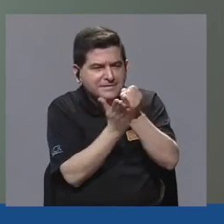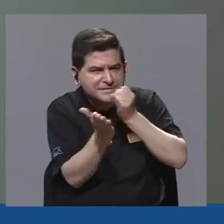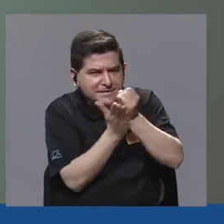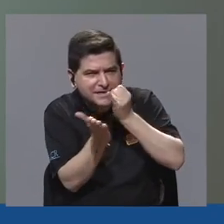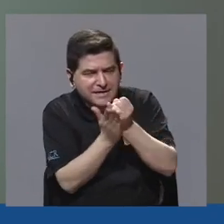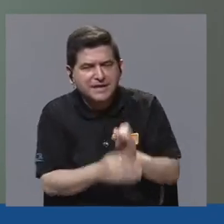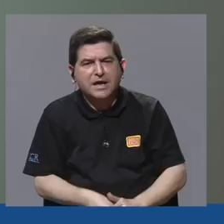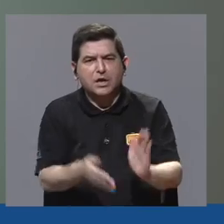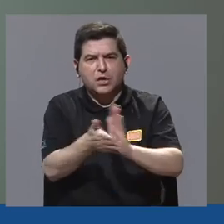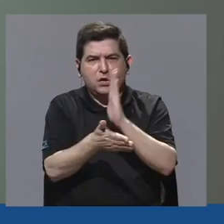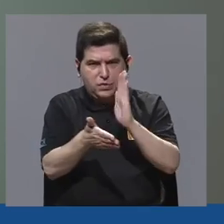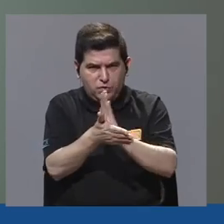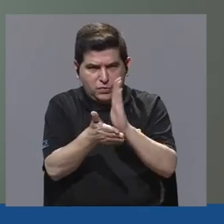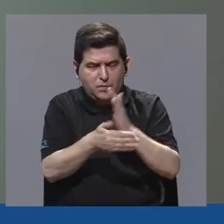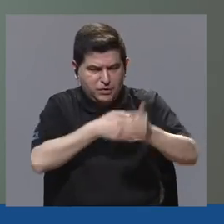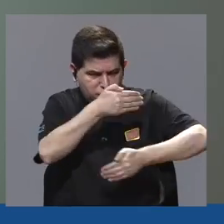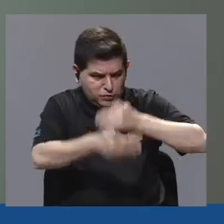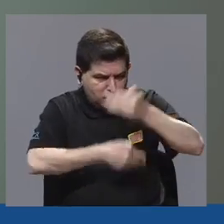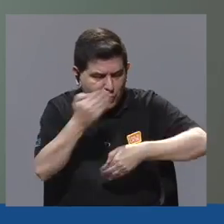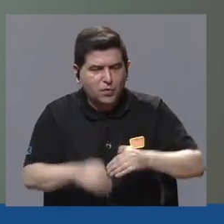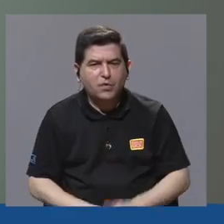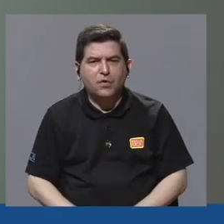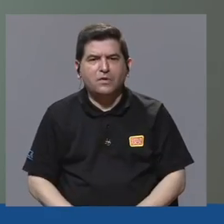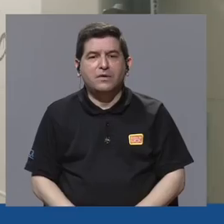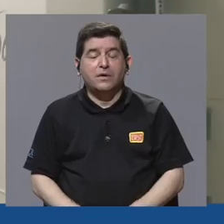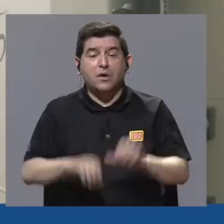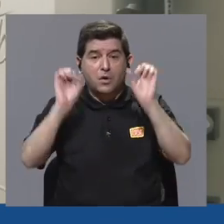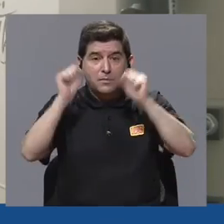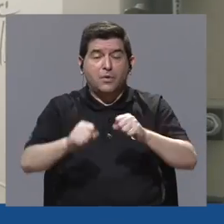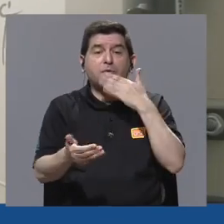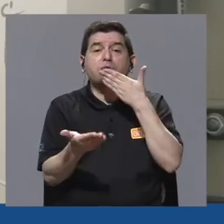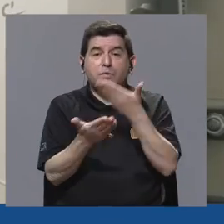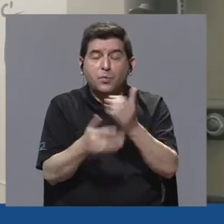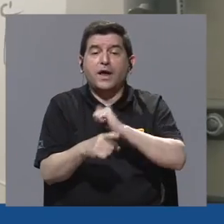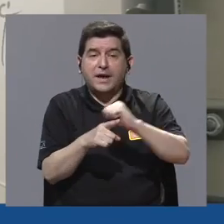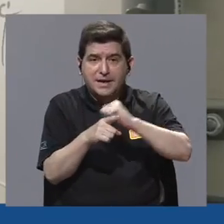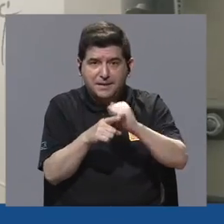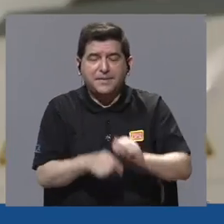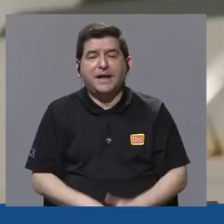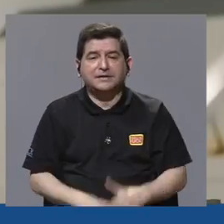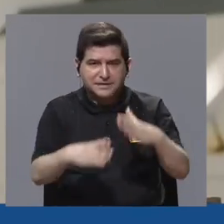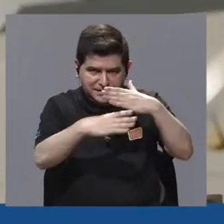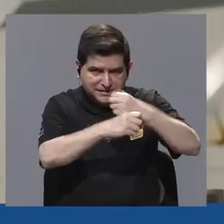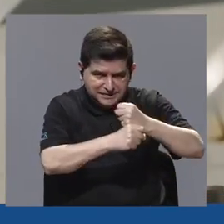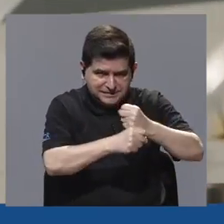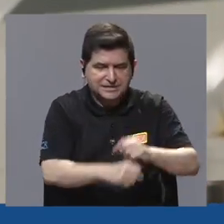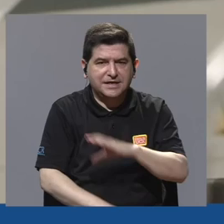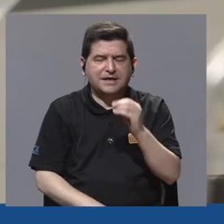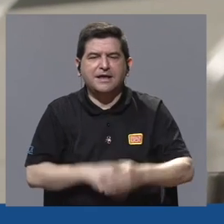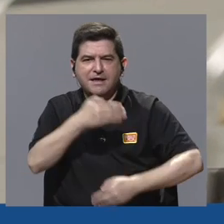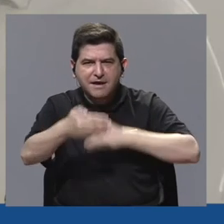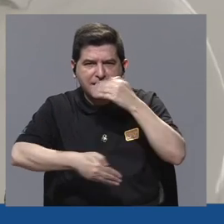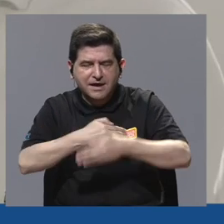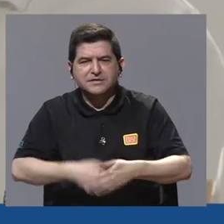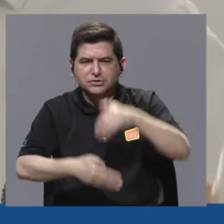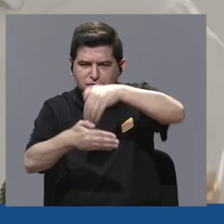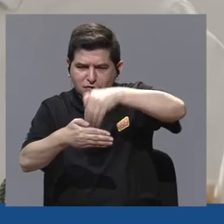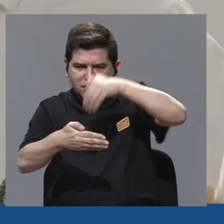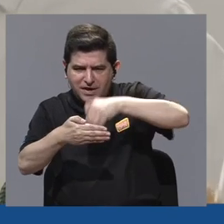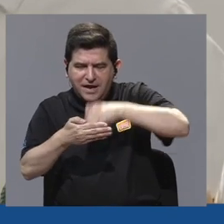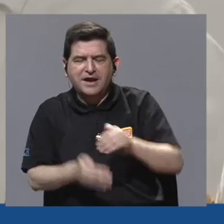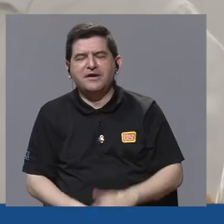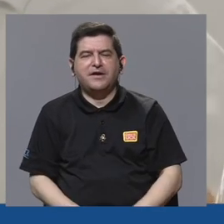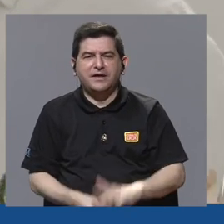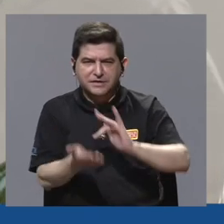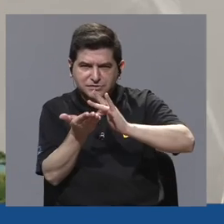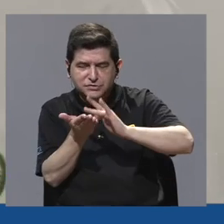investigación y documentación de los procesos e instructivos para las buenas prácticas de manufactura y las gestiones en el registro